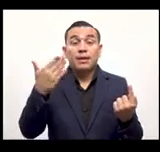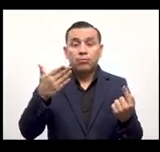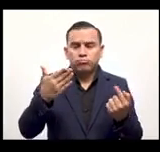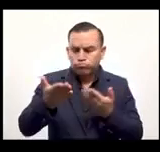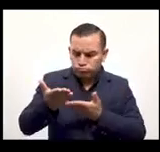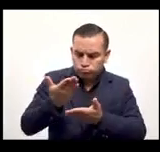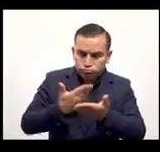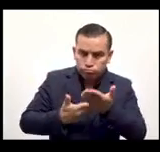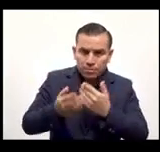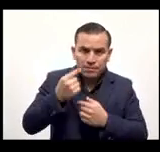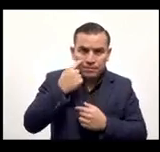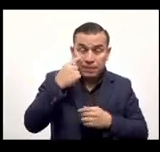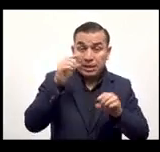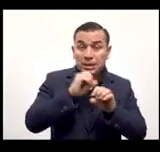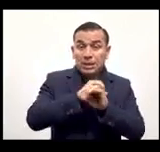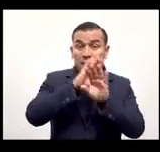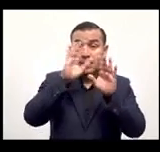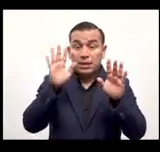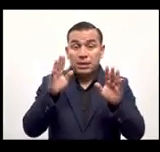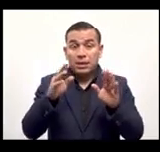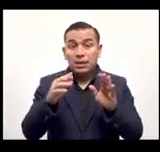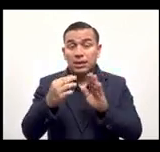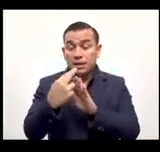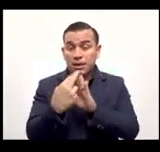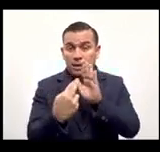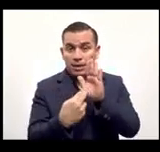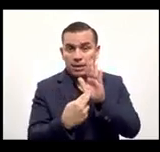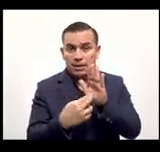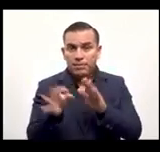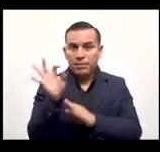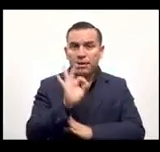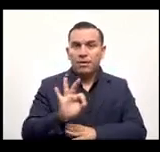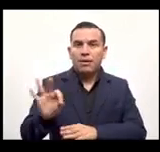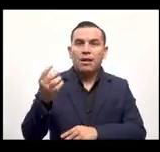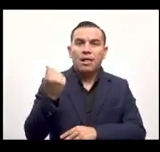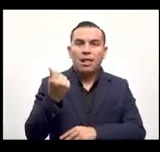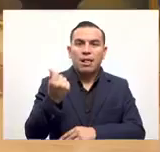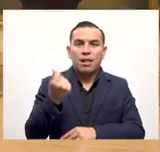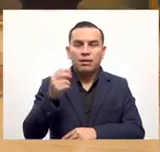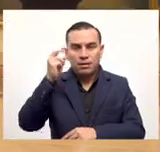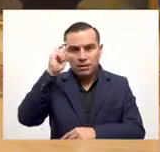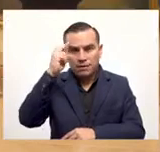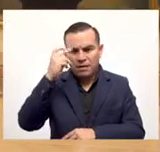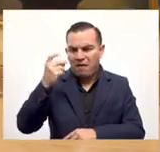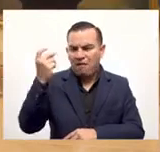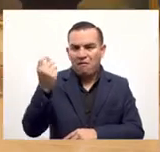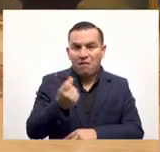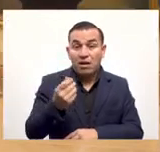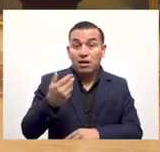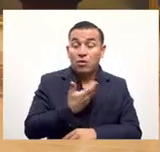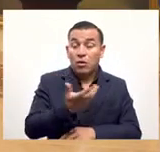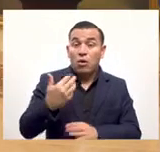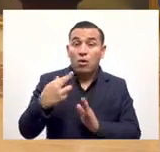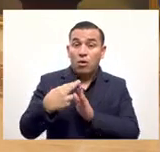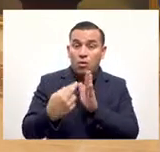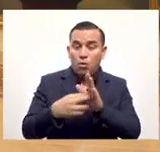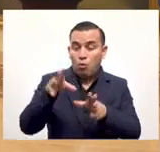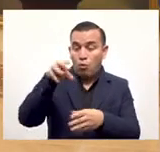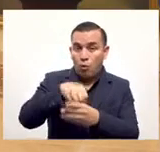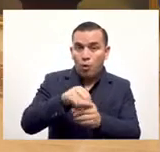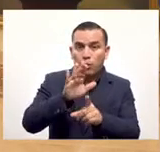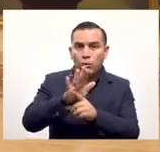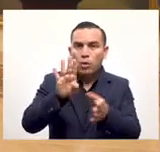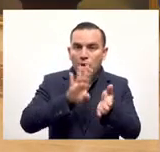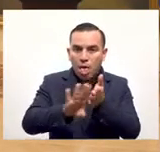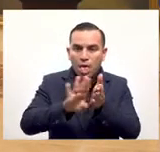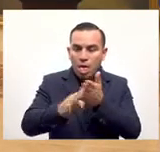luego en las transacciones ahí le va a salir el registro por eso es mejor que el efectivo porque no solo es más seguro sino que mantiene un registro